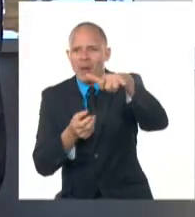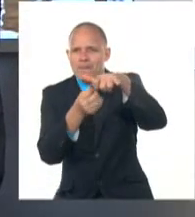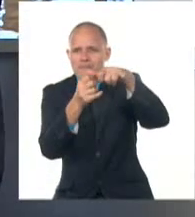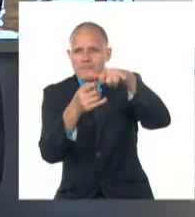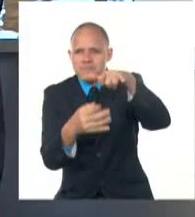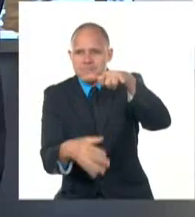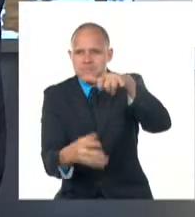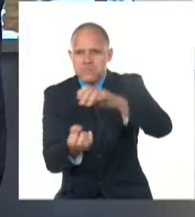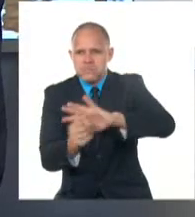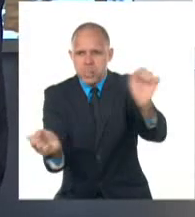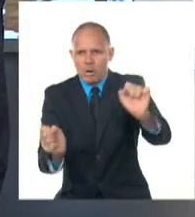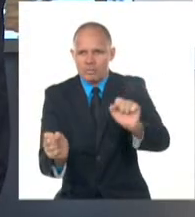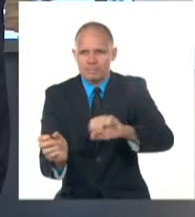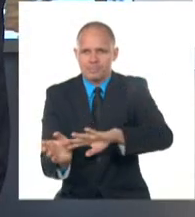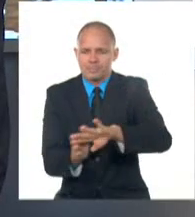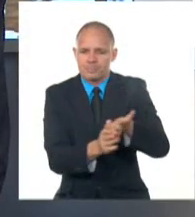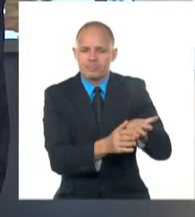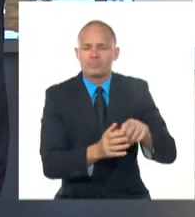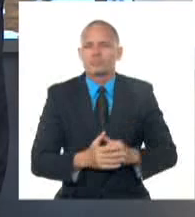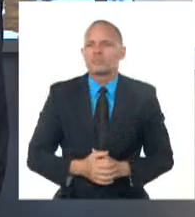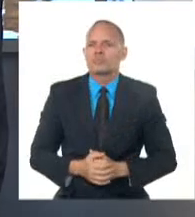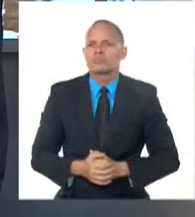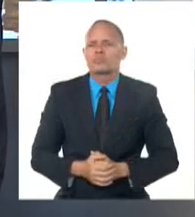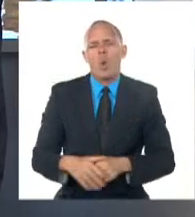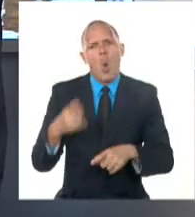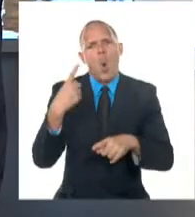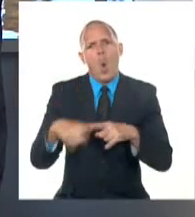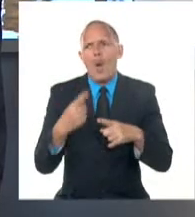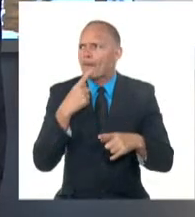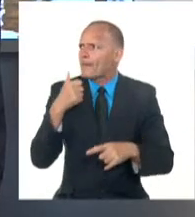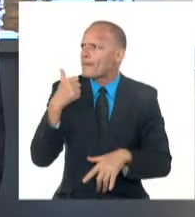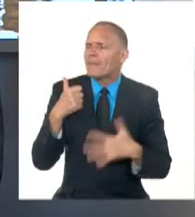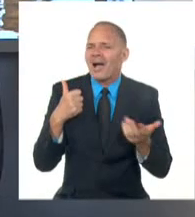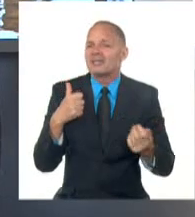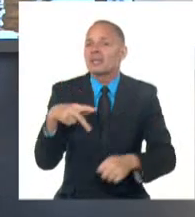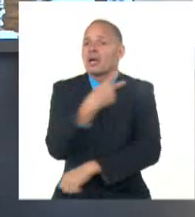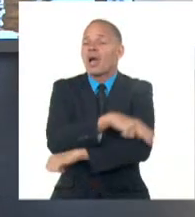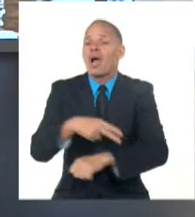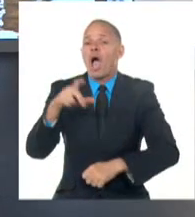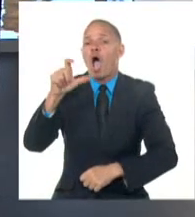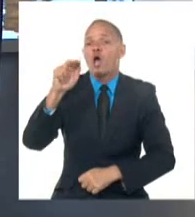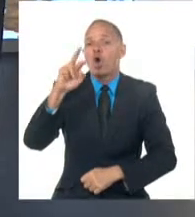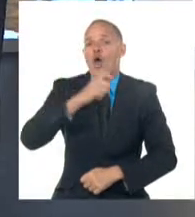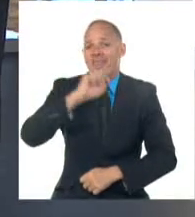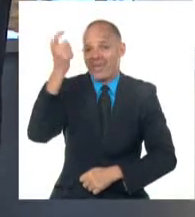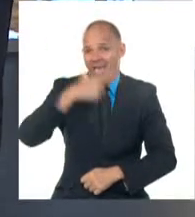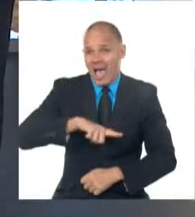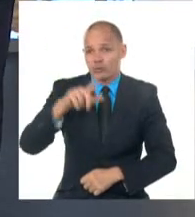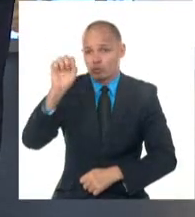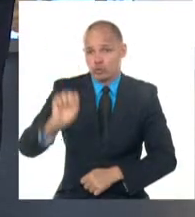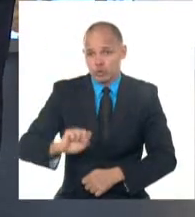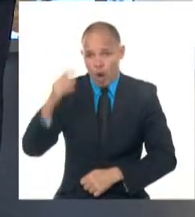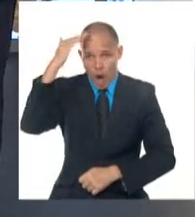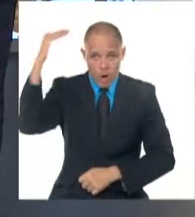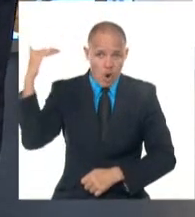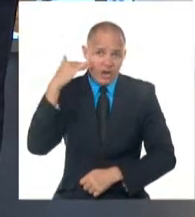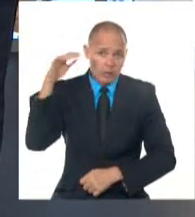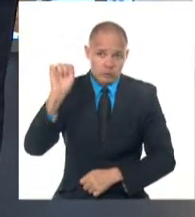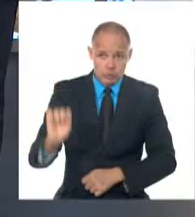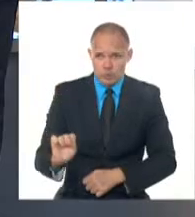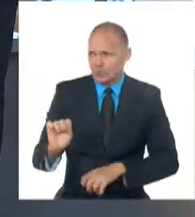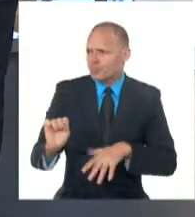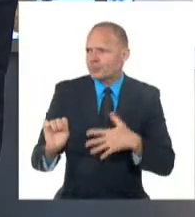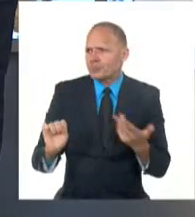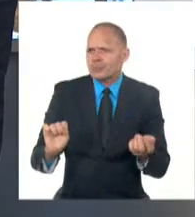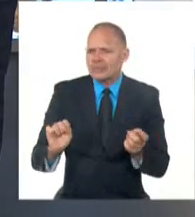Y se reportan al menos 40 muertos y 34 heridos en Corea del Sur por las inundaciones y deslizamientos de tierra debido a las lluvias de los últimos